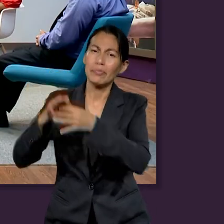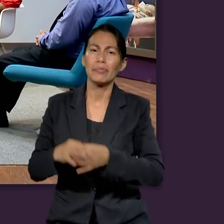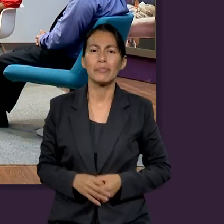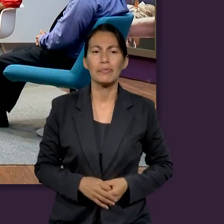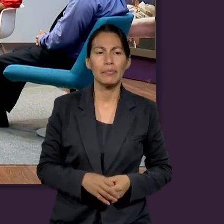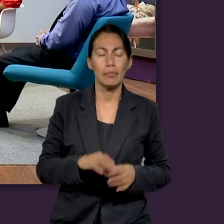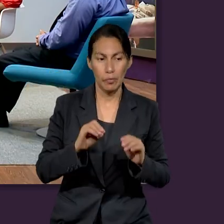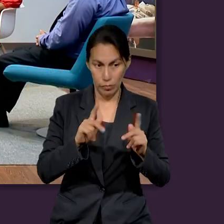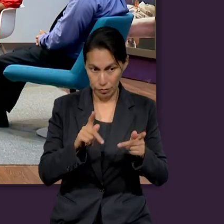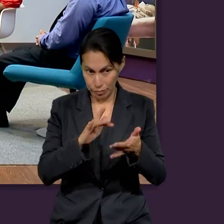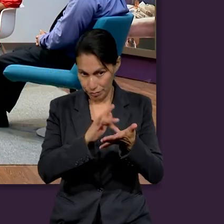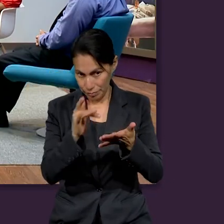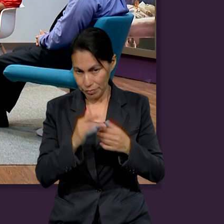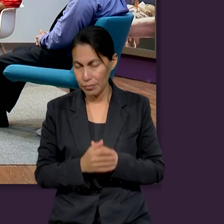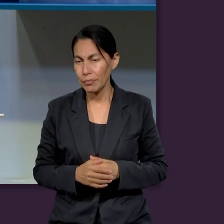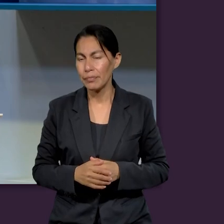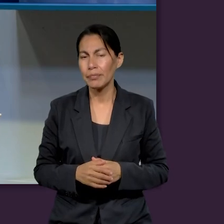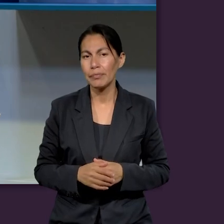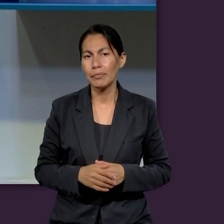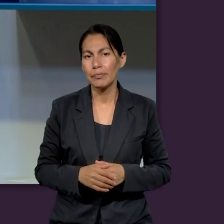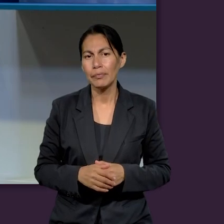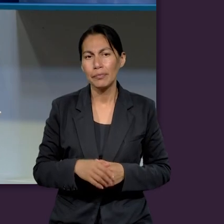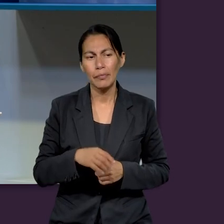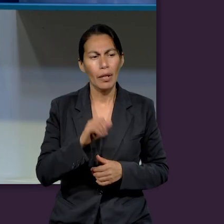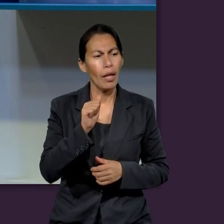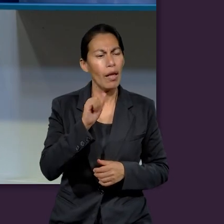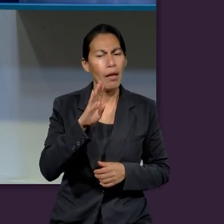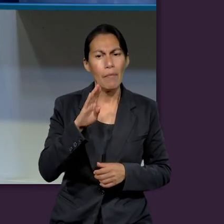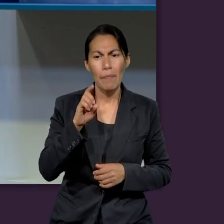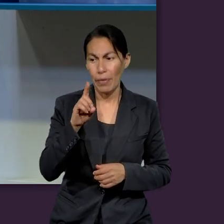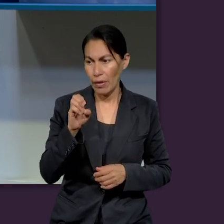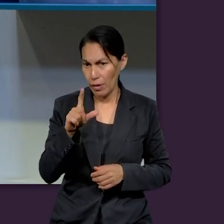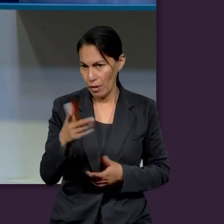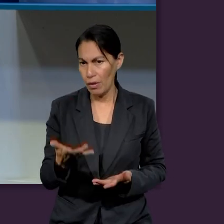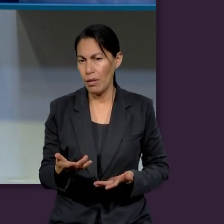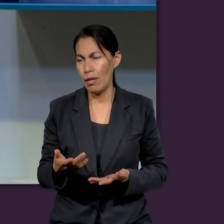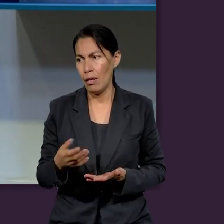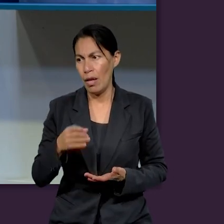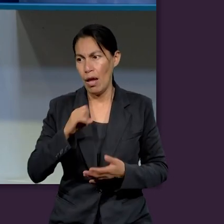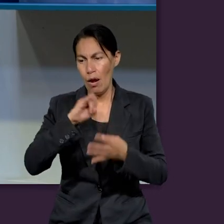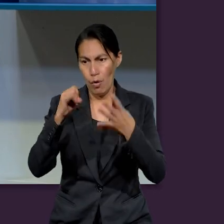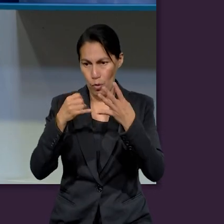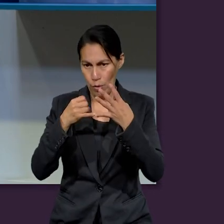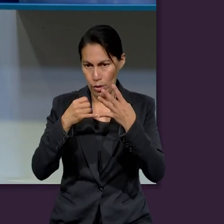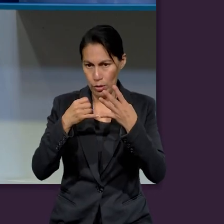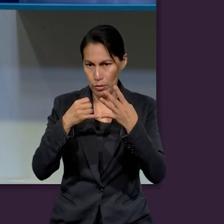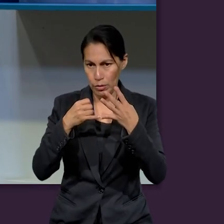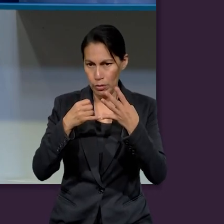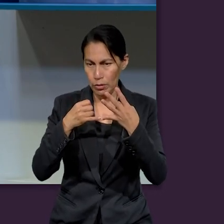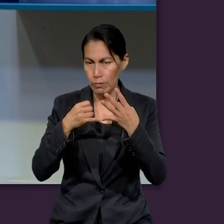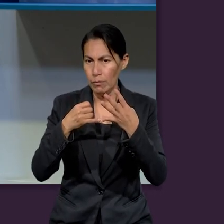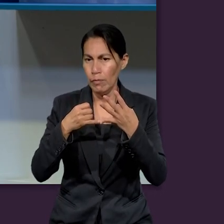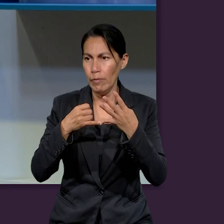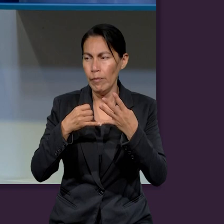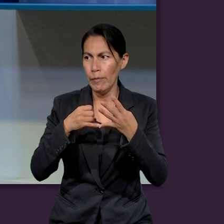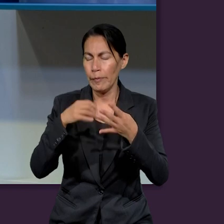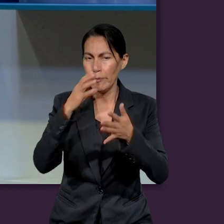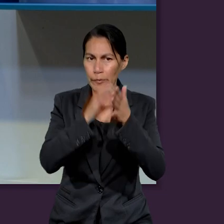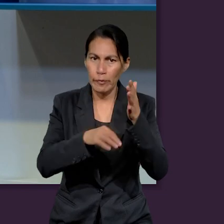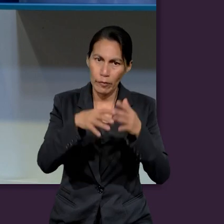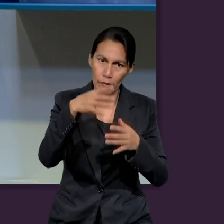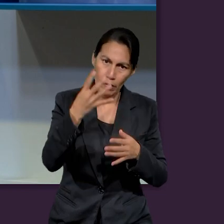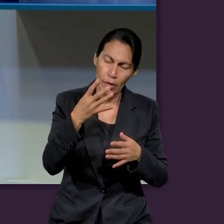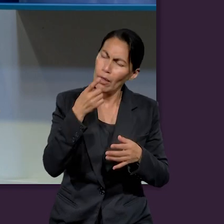desviar nuestra mirada de Jesús. Ok, excelente. Gracias. Vemos allí, Abdel, que en el Evangelio de Juan,